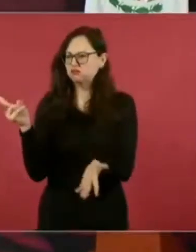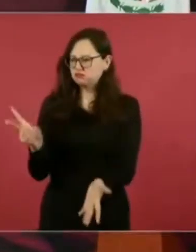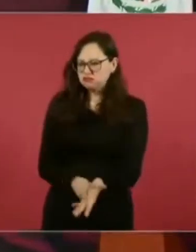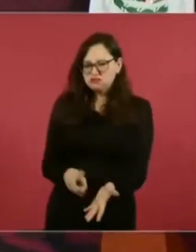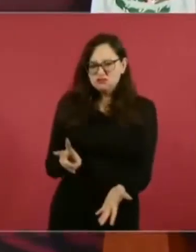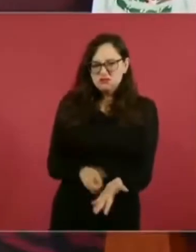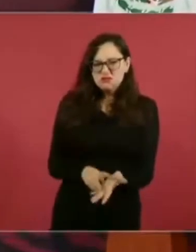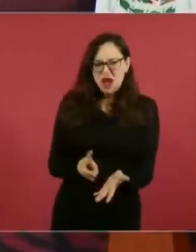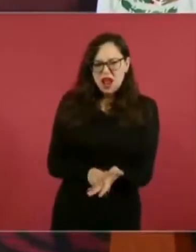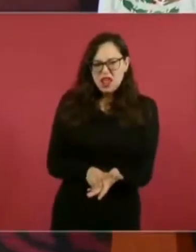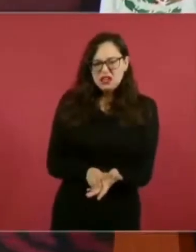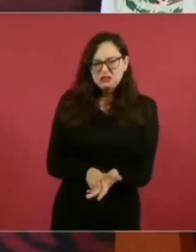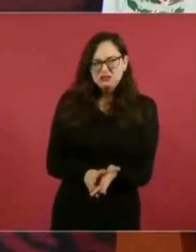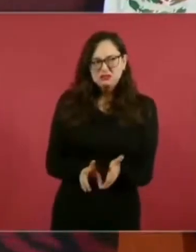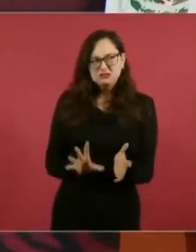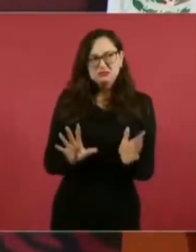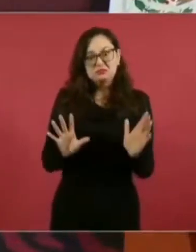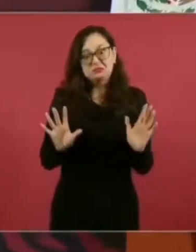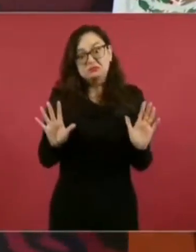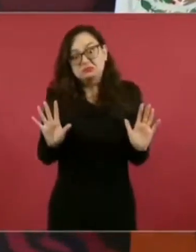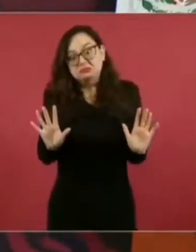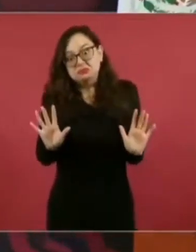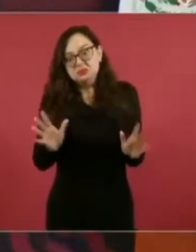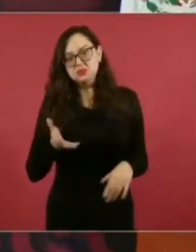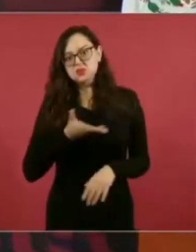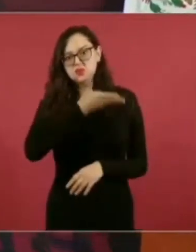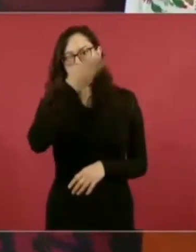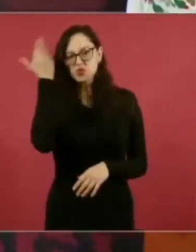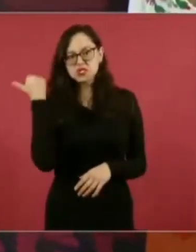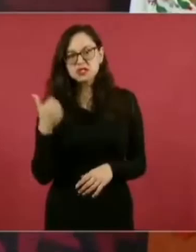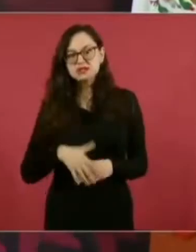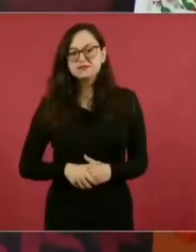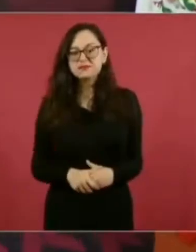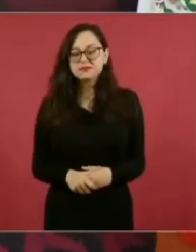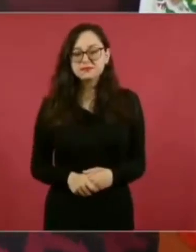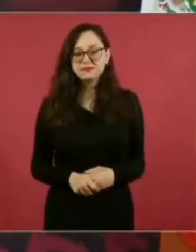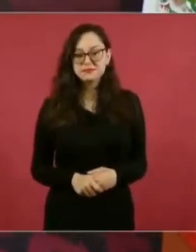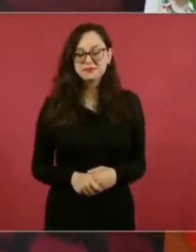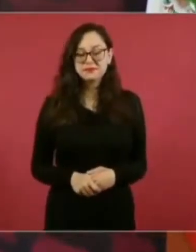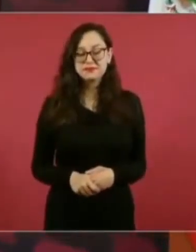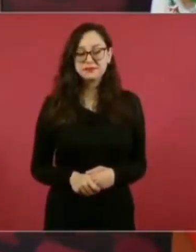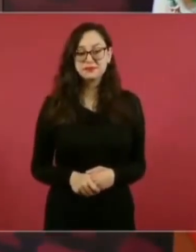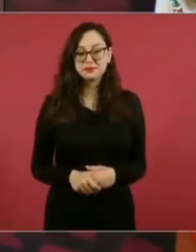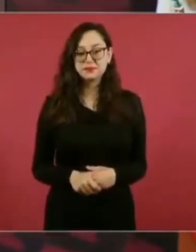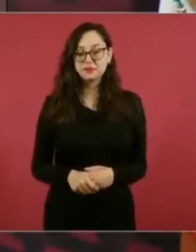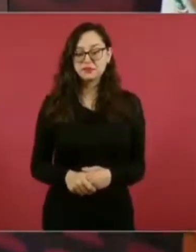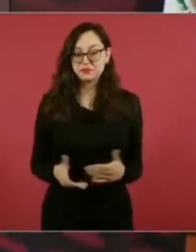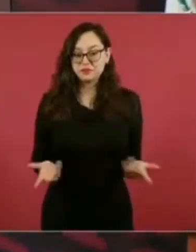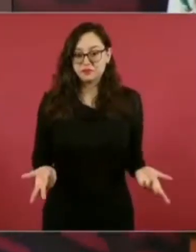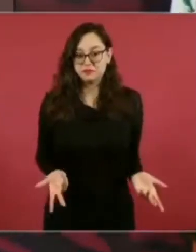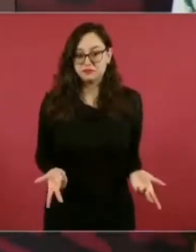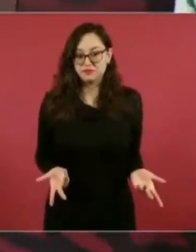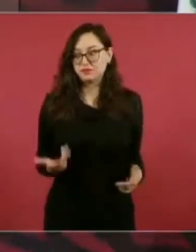porque se declaró